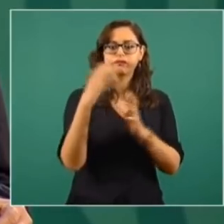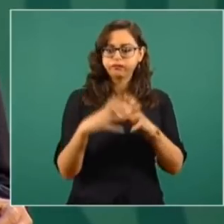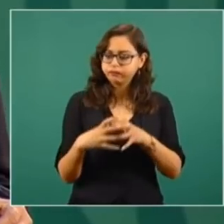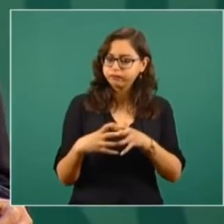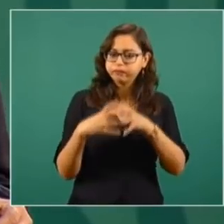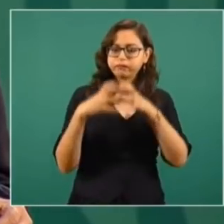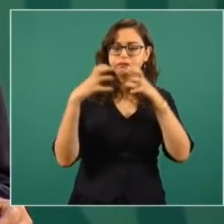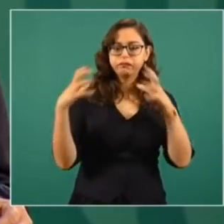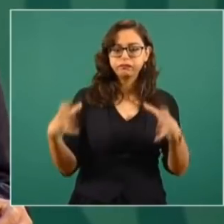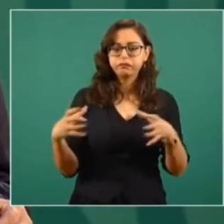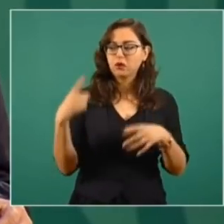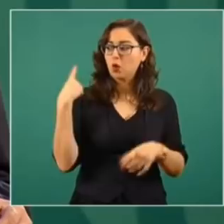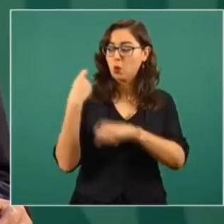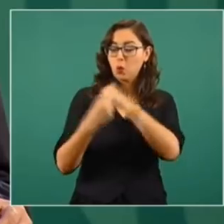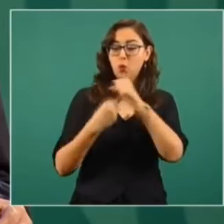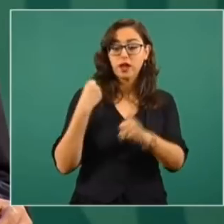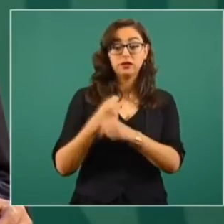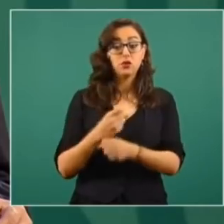el año pasado.